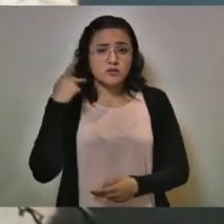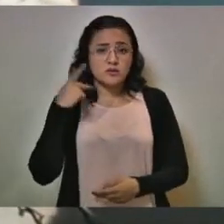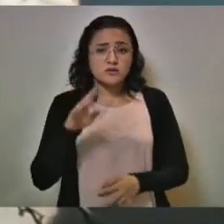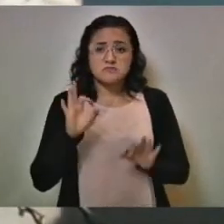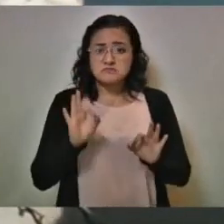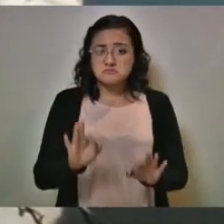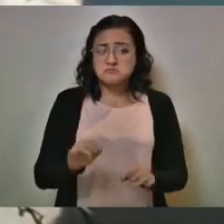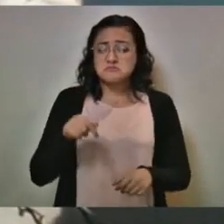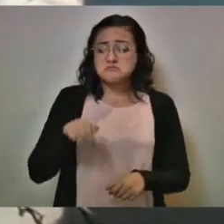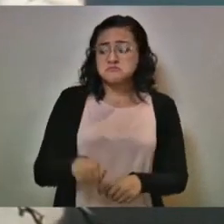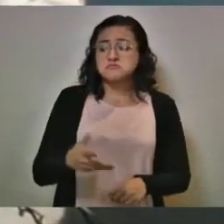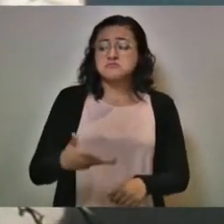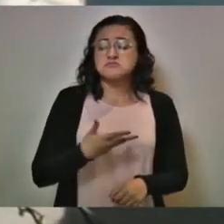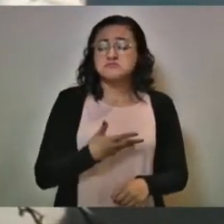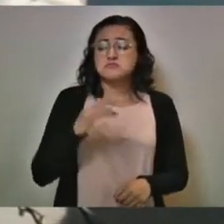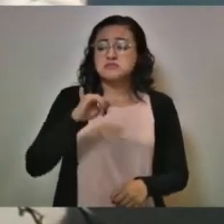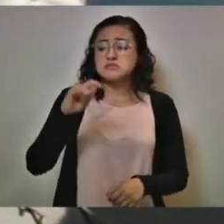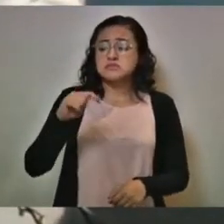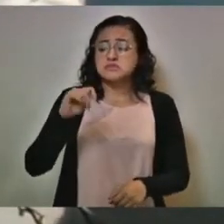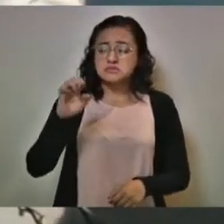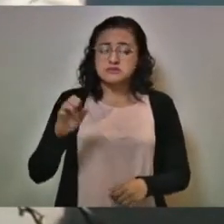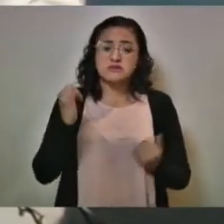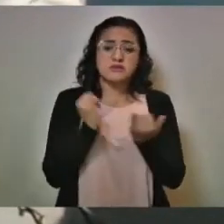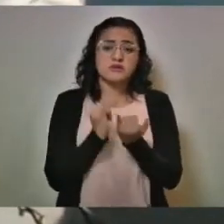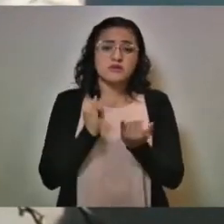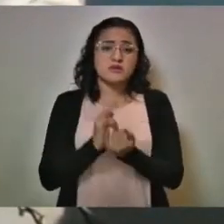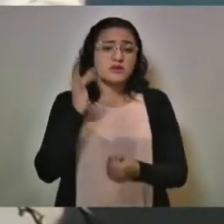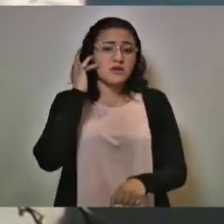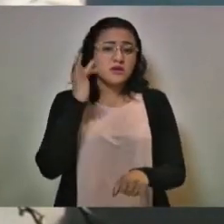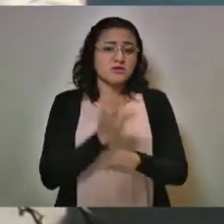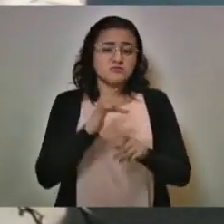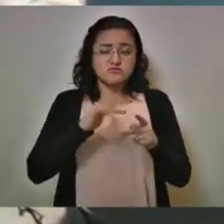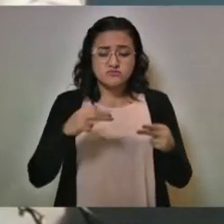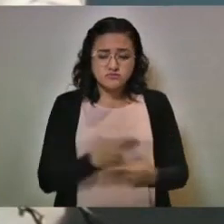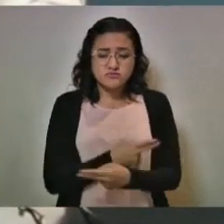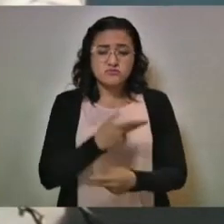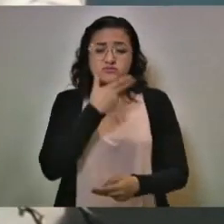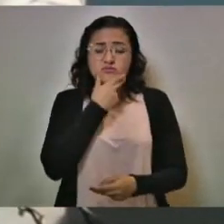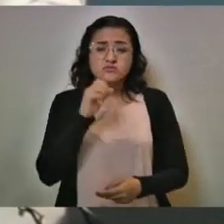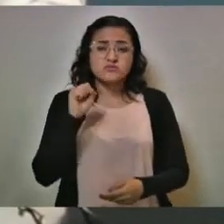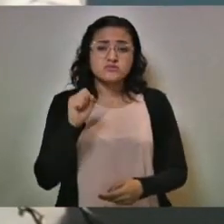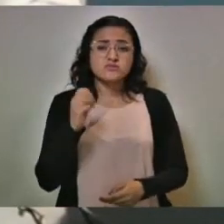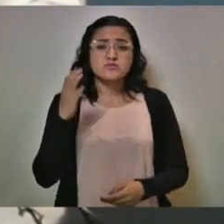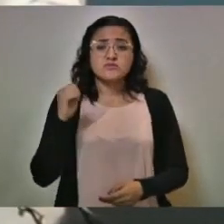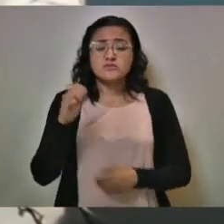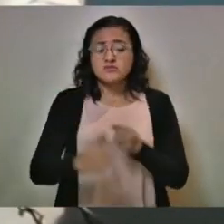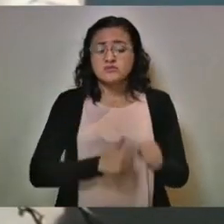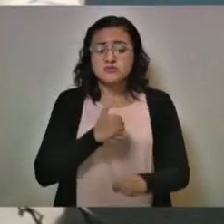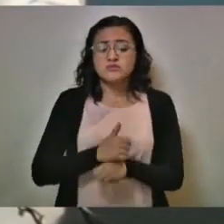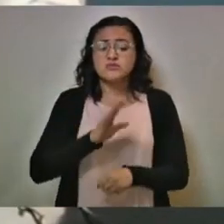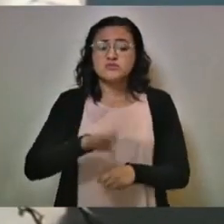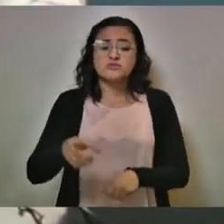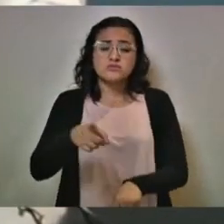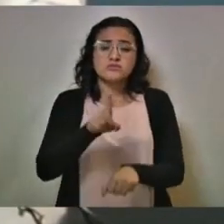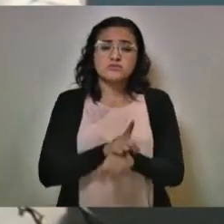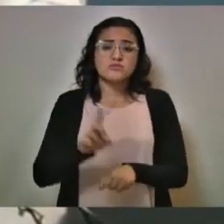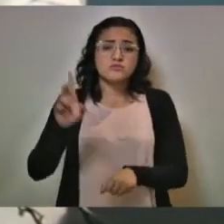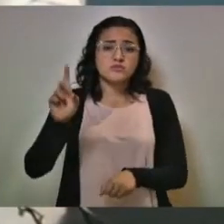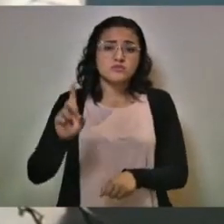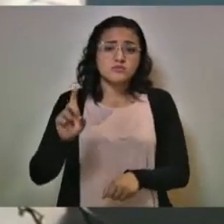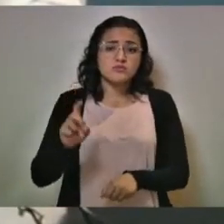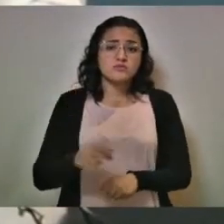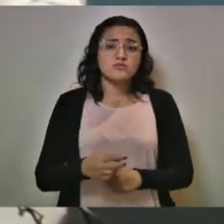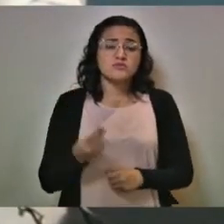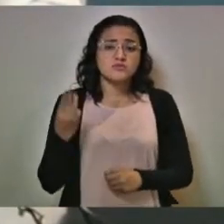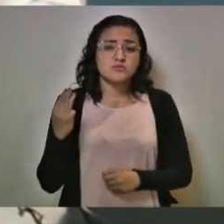Tenemos también en el liste, residente de San Martín Texmenlucan, masculino de 69 años que falleció el día 30. El día